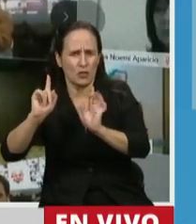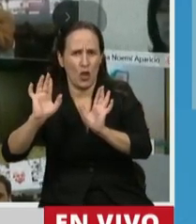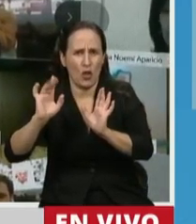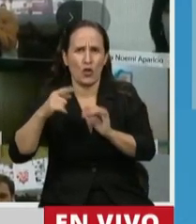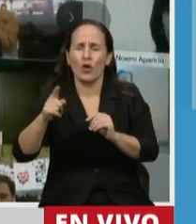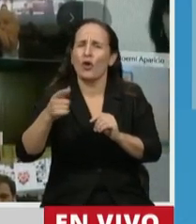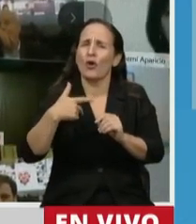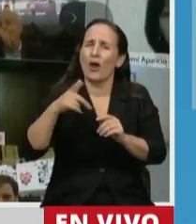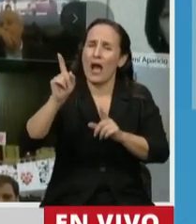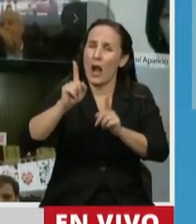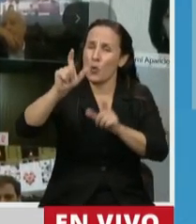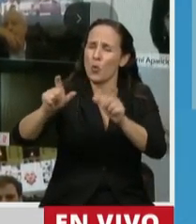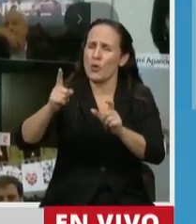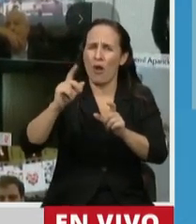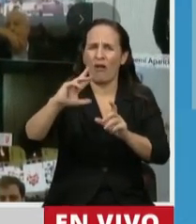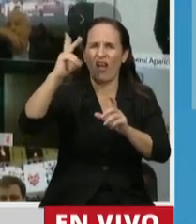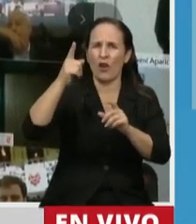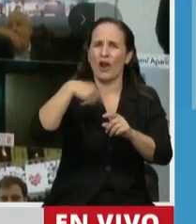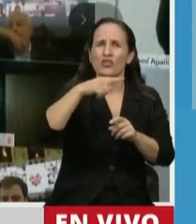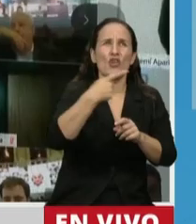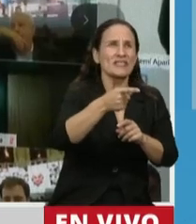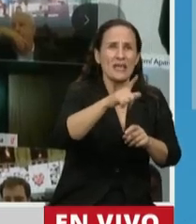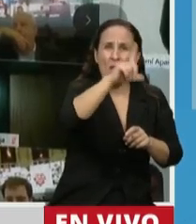tierra arrasada. Eso es así, muchachos.